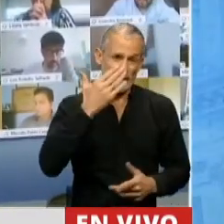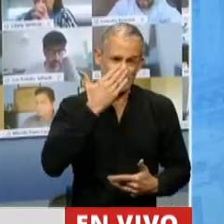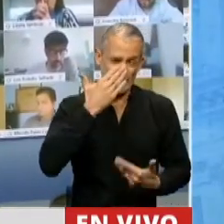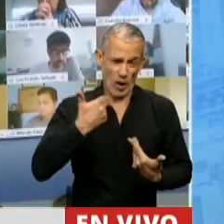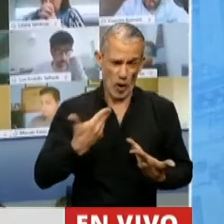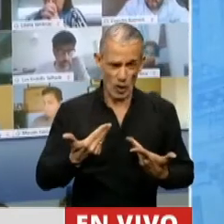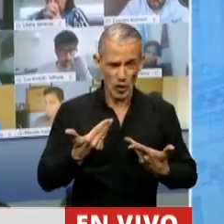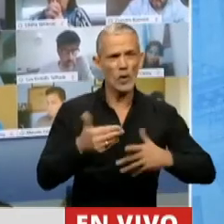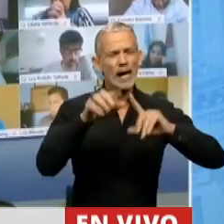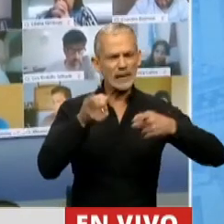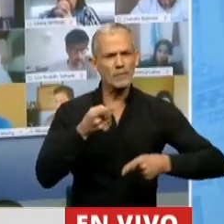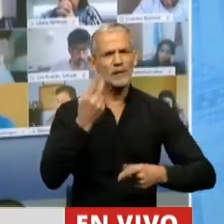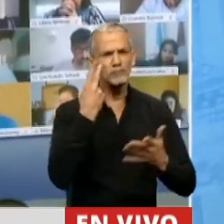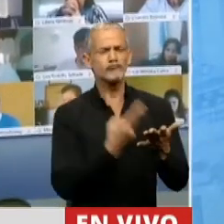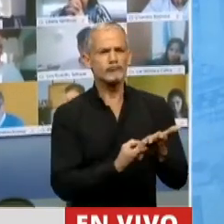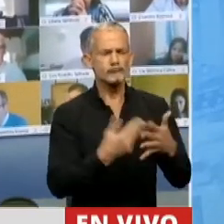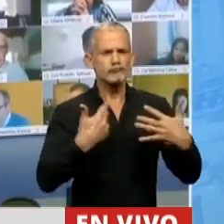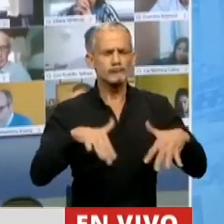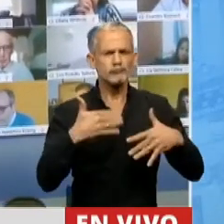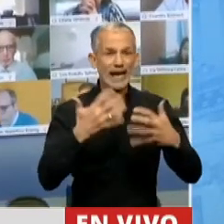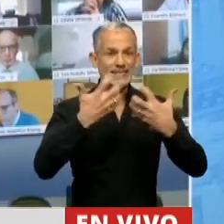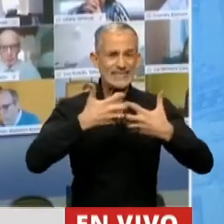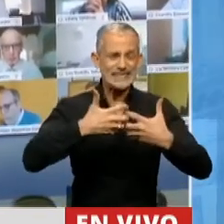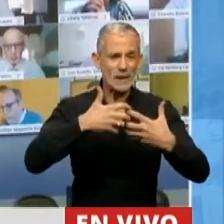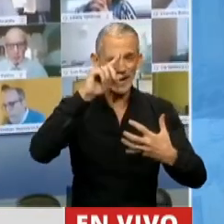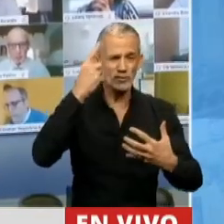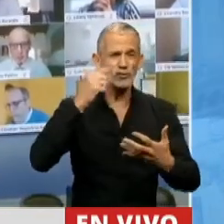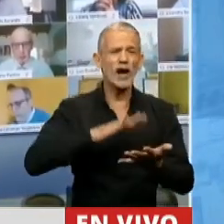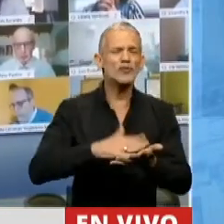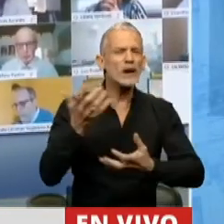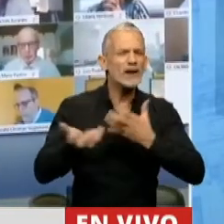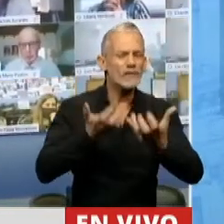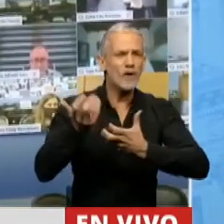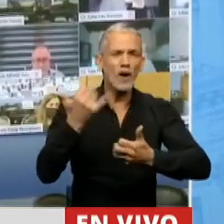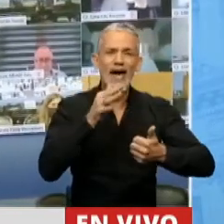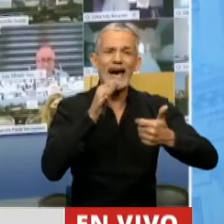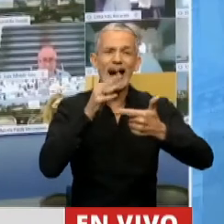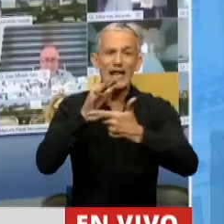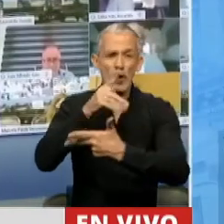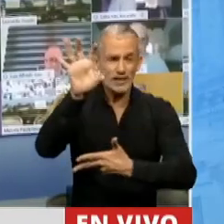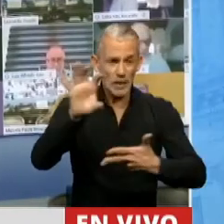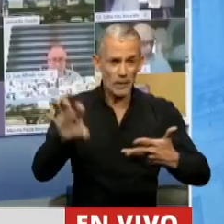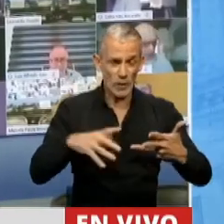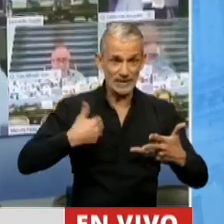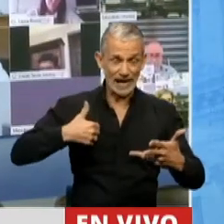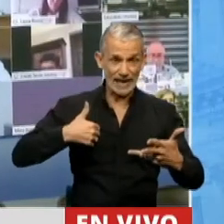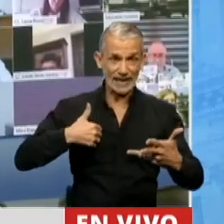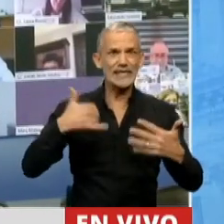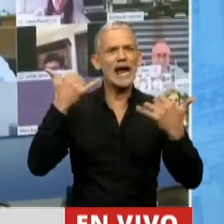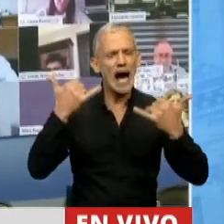sin dejar de reconocer que según el Sistema Nacional de Manejo del Fuego hay 14 provincias argentinas que están